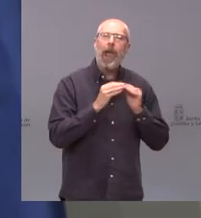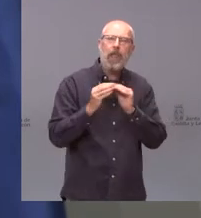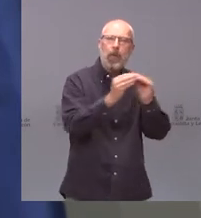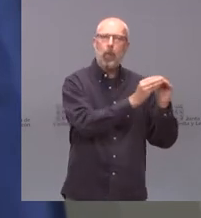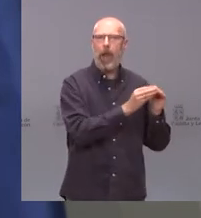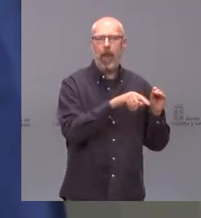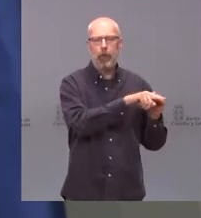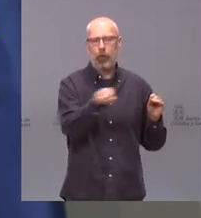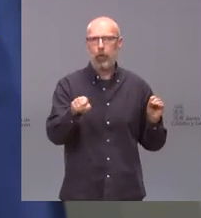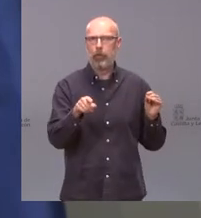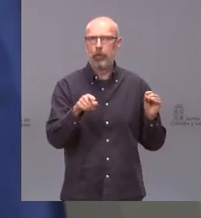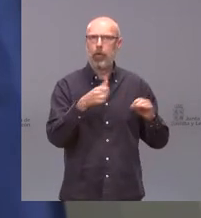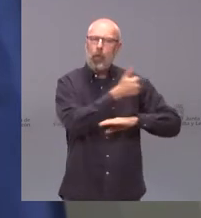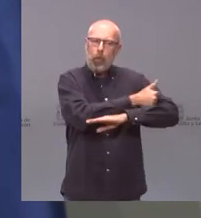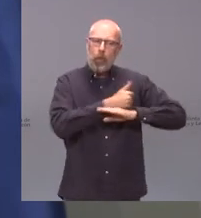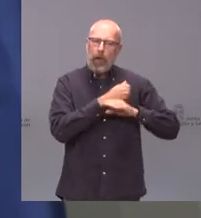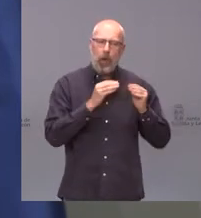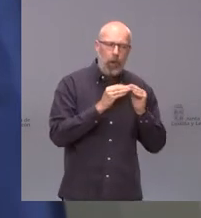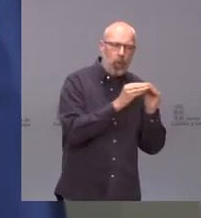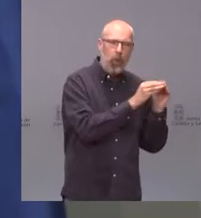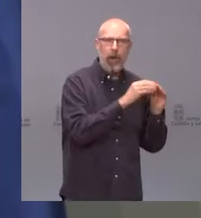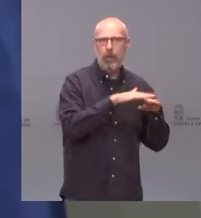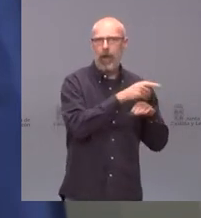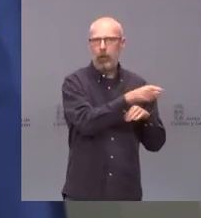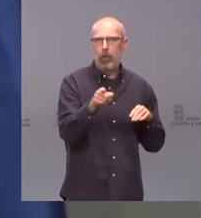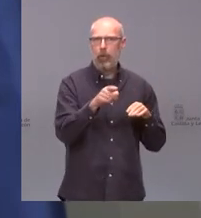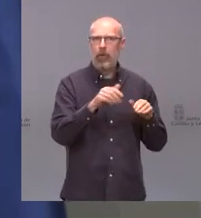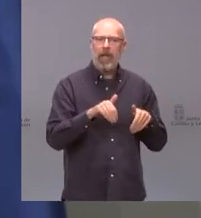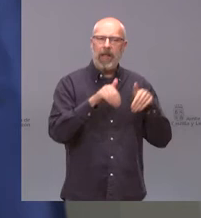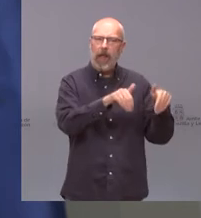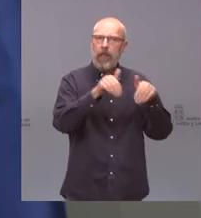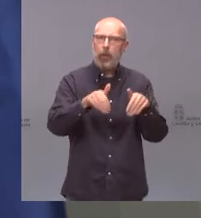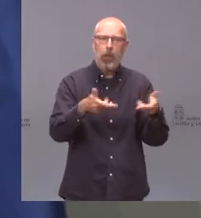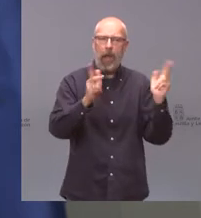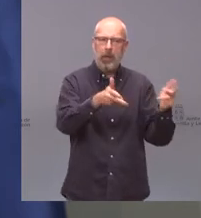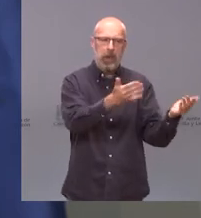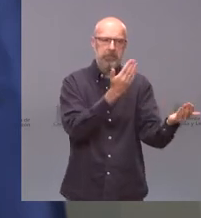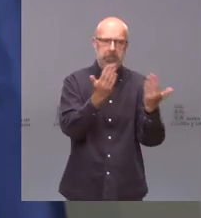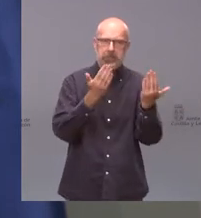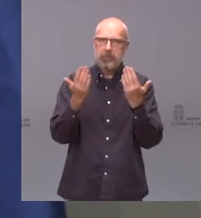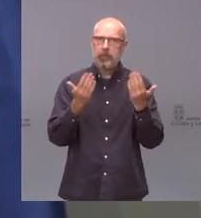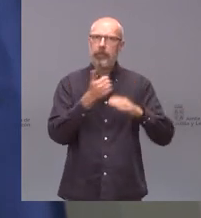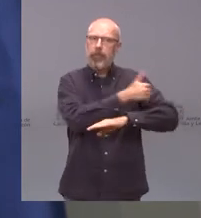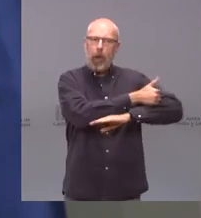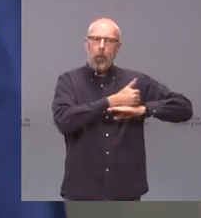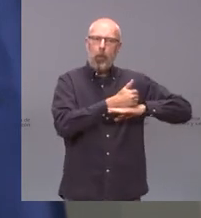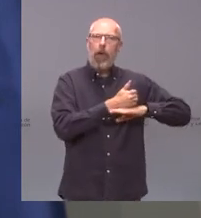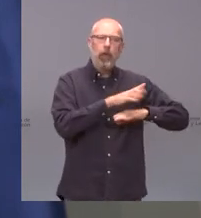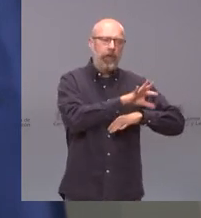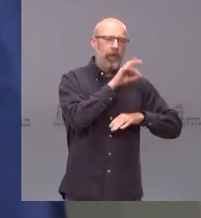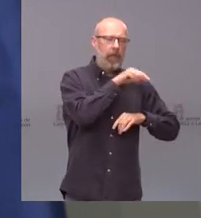jurados iguales para todos y posibilidades de presentar candidaturas. Y el fallo del jurado es inapelable y la Junta